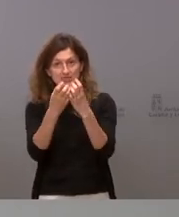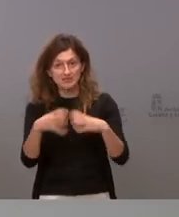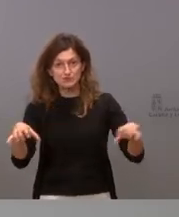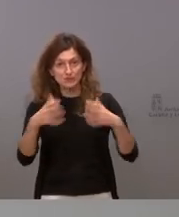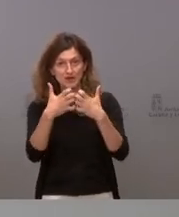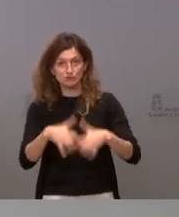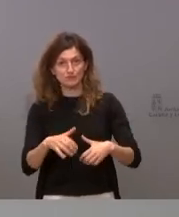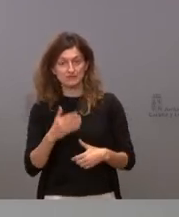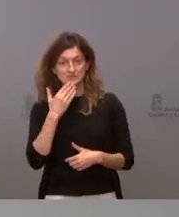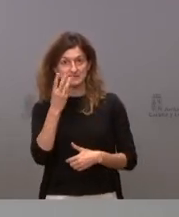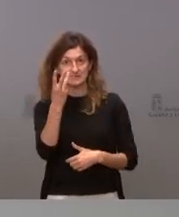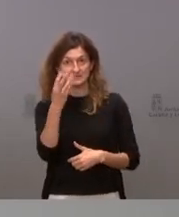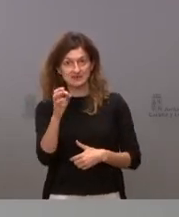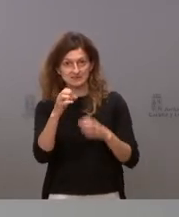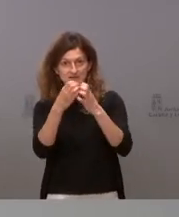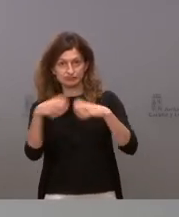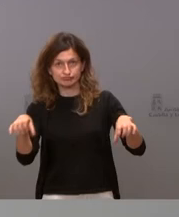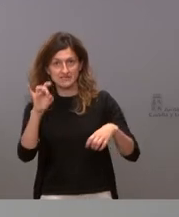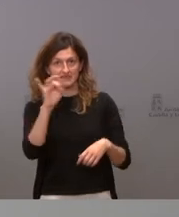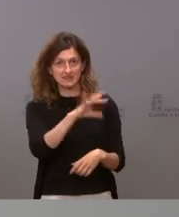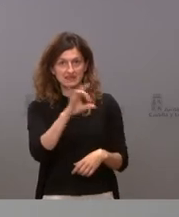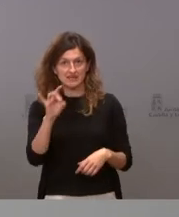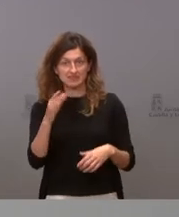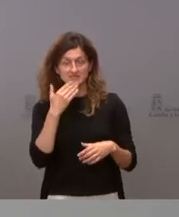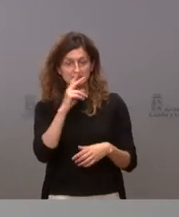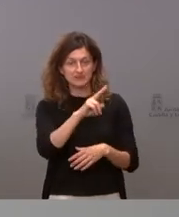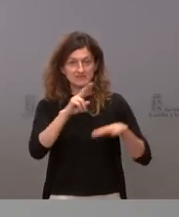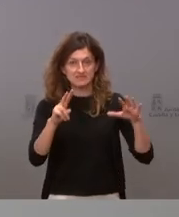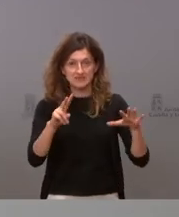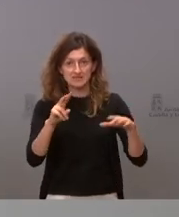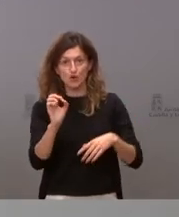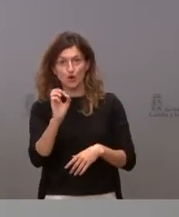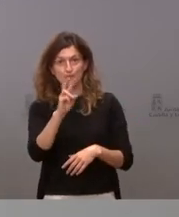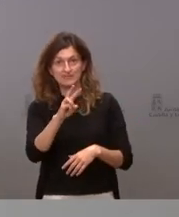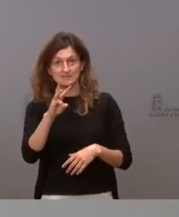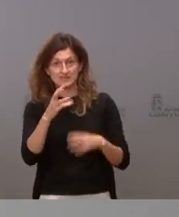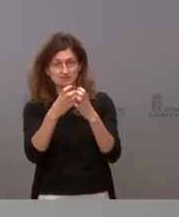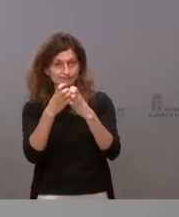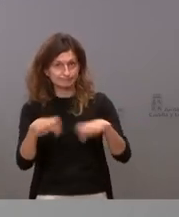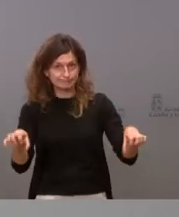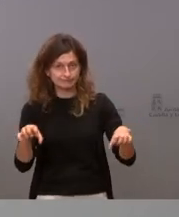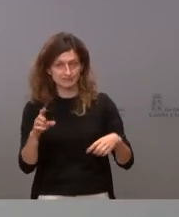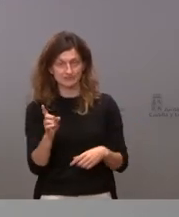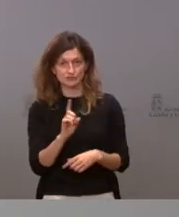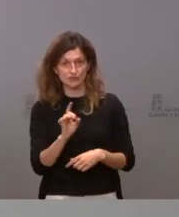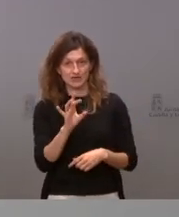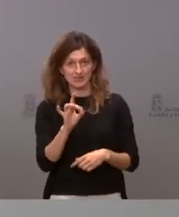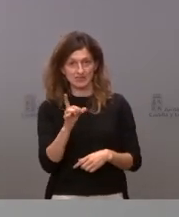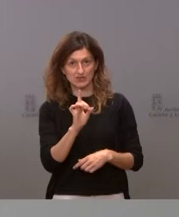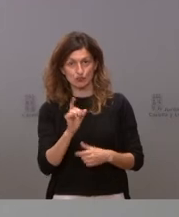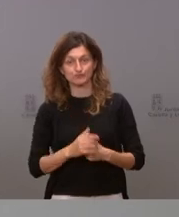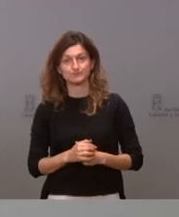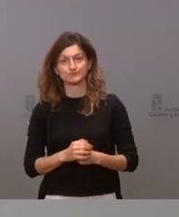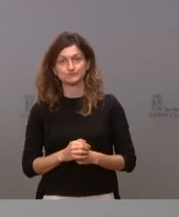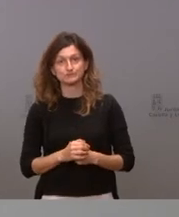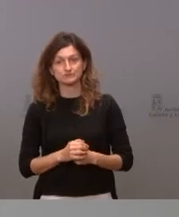automático. si tienes 30 hagas 15 y 15 pero si tienes 27 o tienes 23 o tienes 24 no tienes exactamente todos a 15. Con lo cual